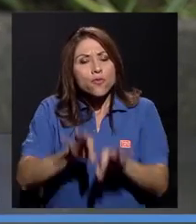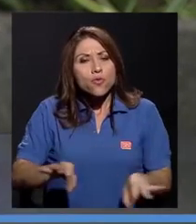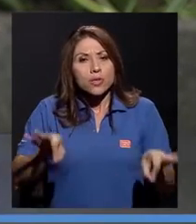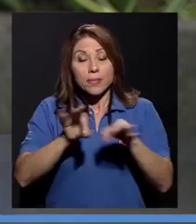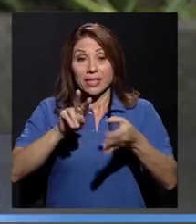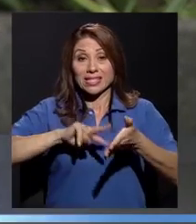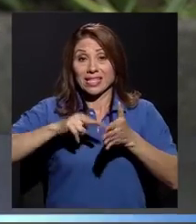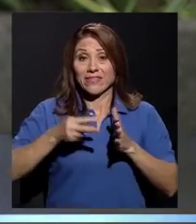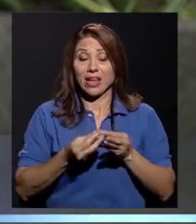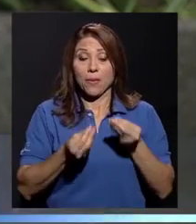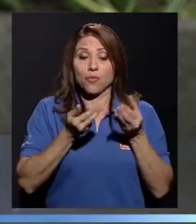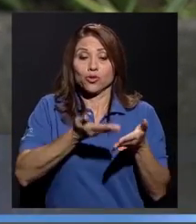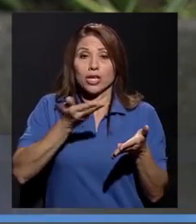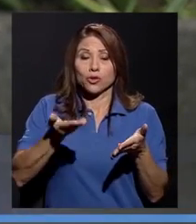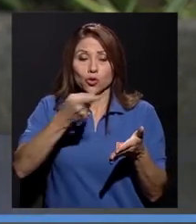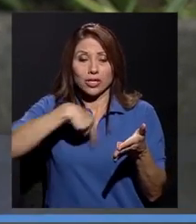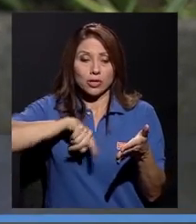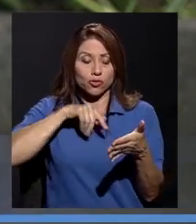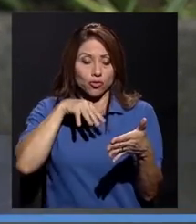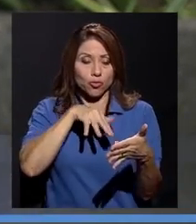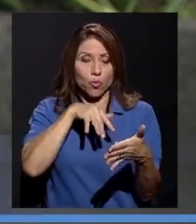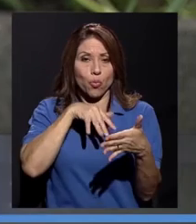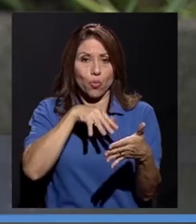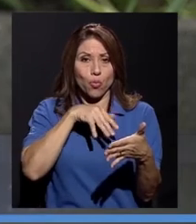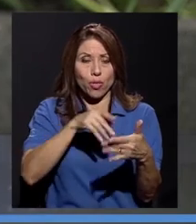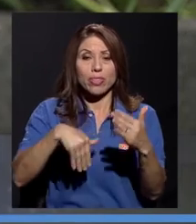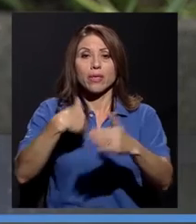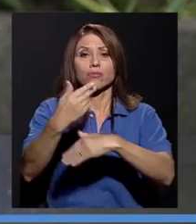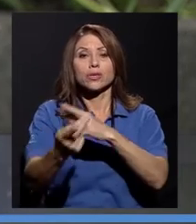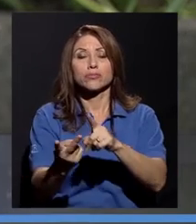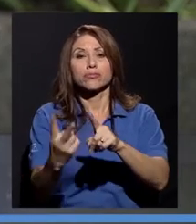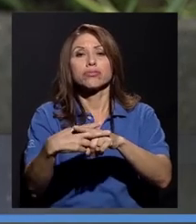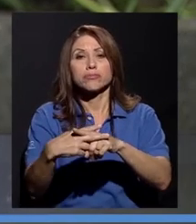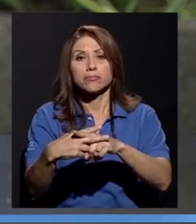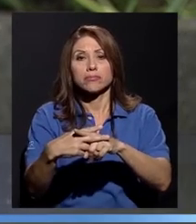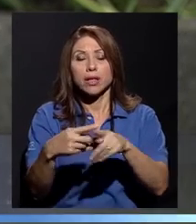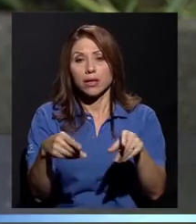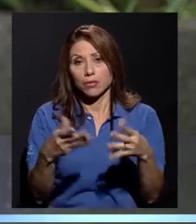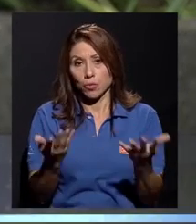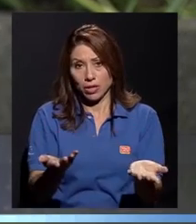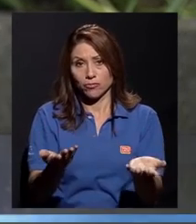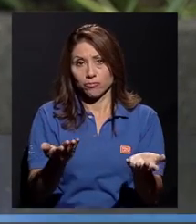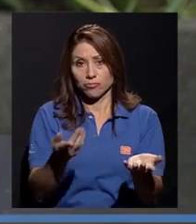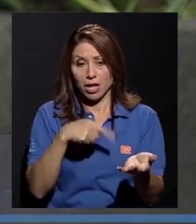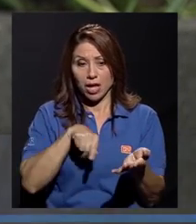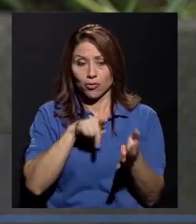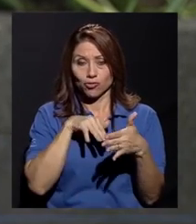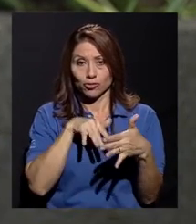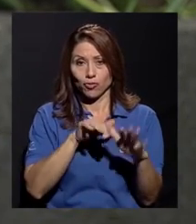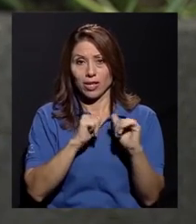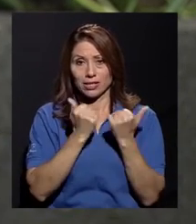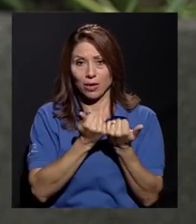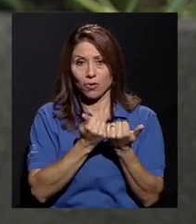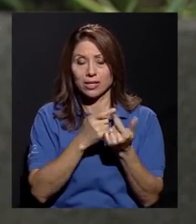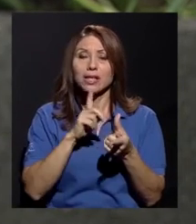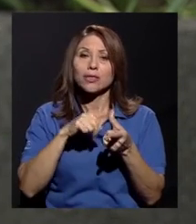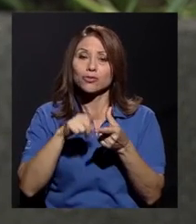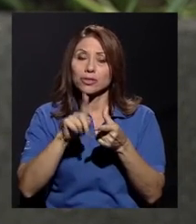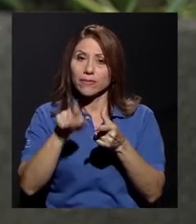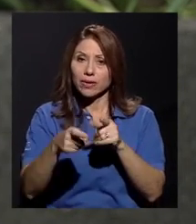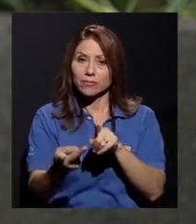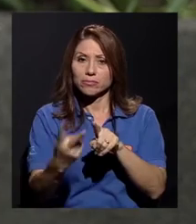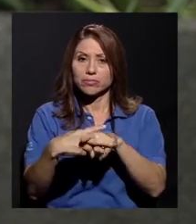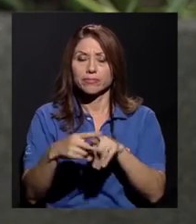práctica muchas de las cosas que igualmente nuestros estudiantes, si lo vemos desde el punto de vista de estudiantes, pues, llevan en las aulas y lo tienen presente. Por otro lado,